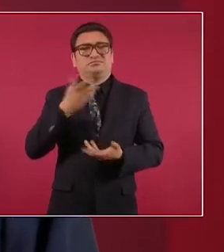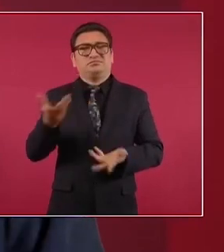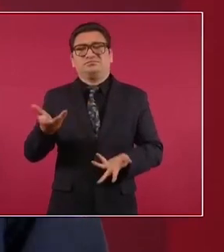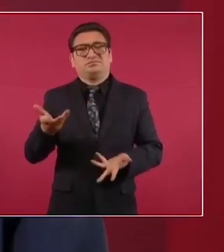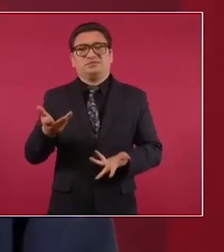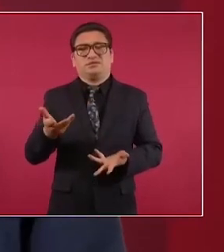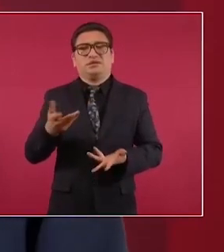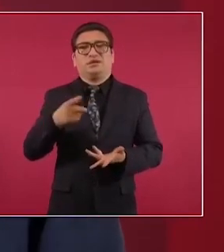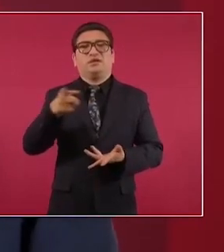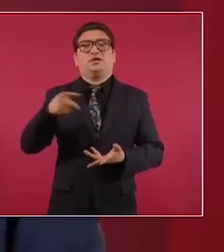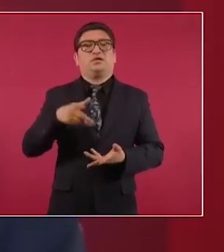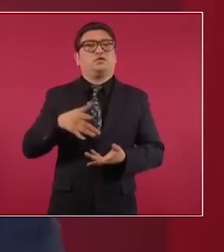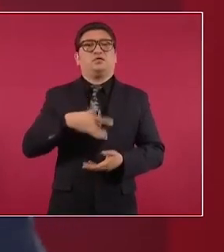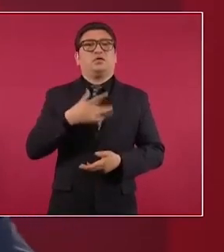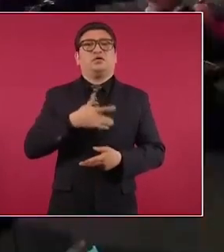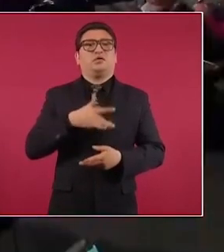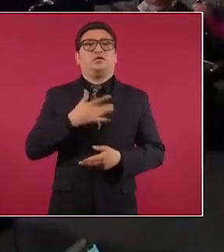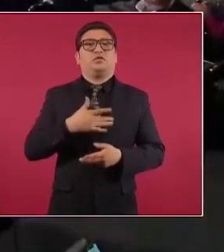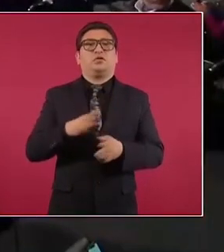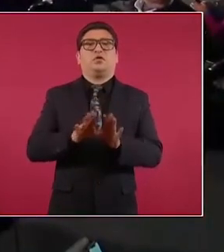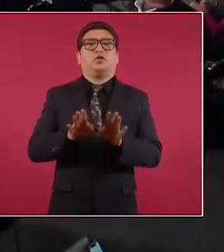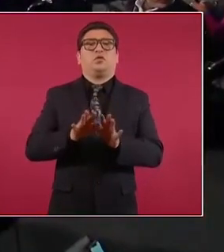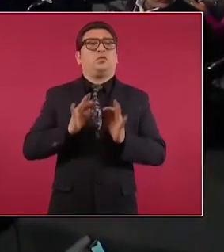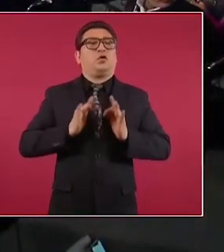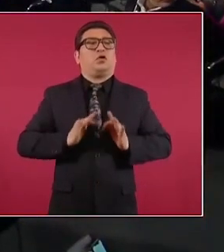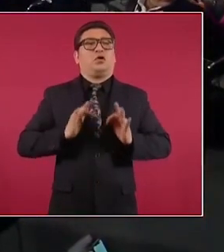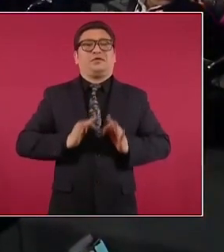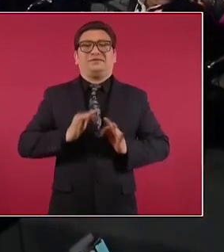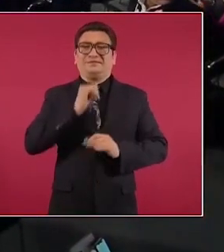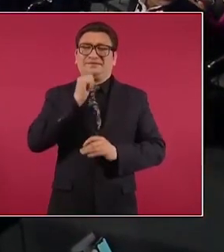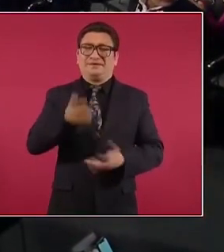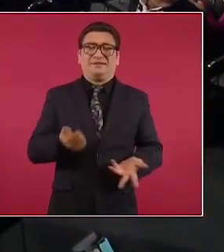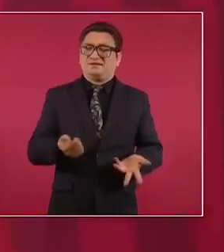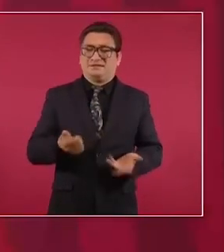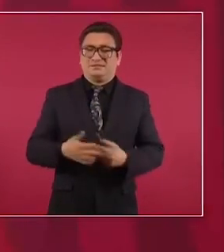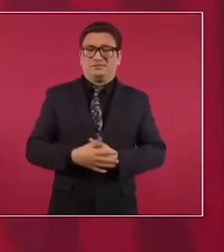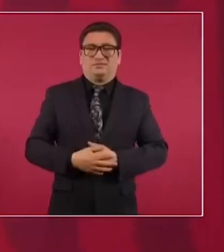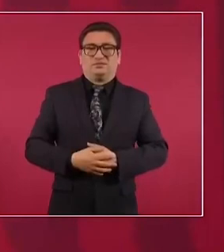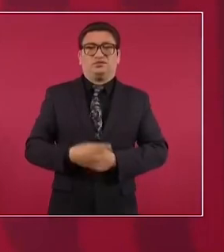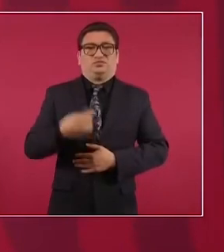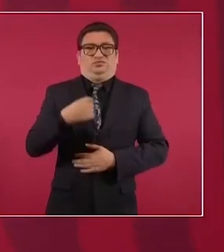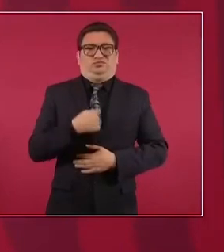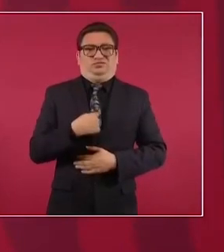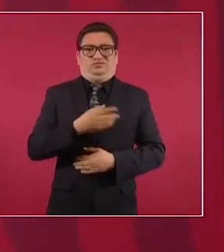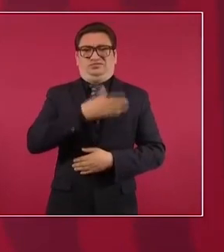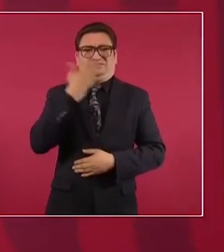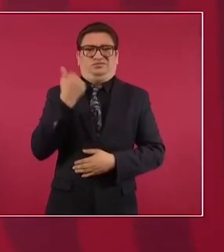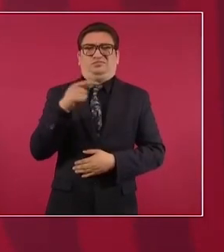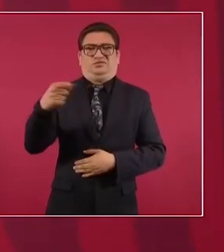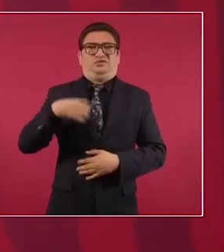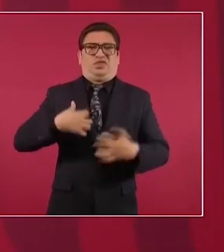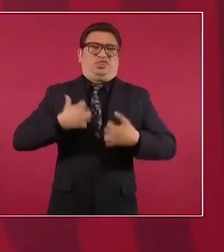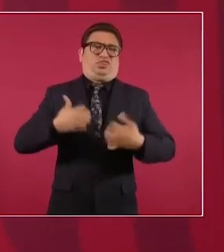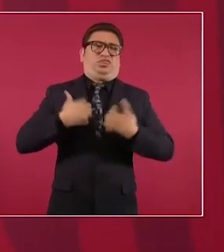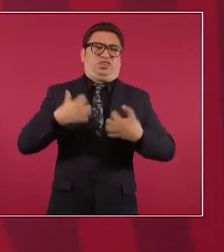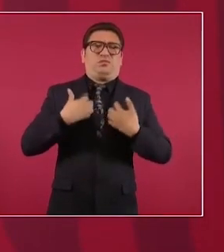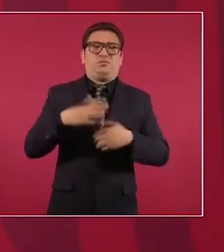no van a estar conforme con nada si yo no sé por qué hacen tanto coraje